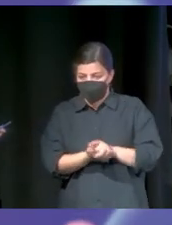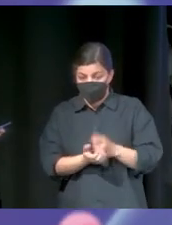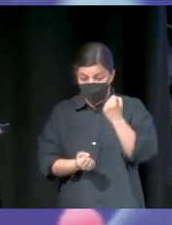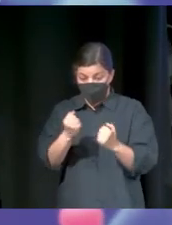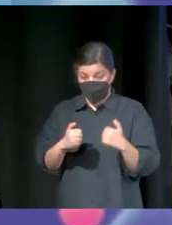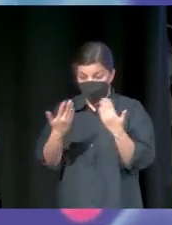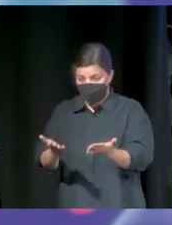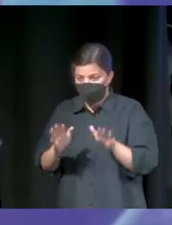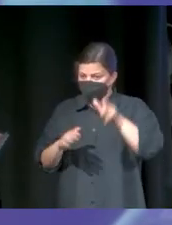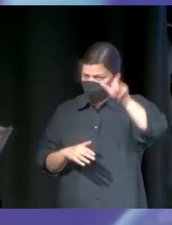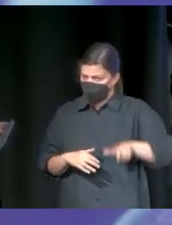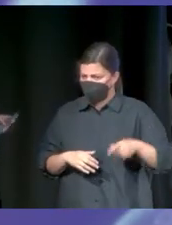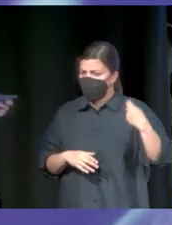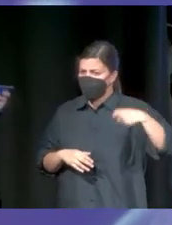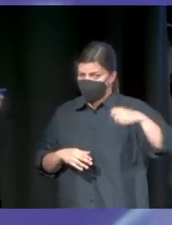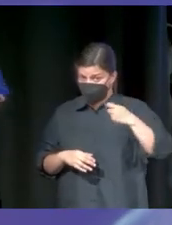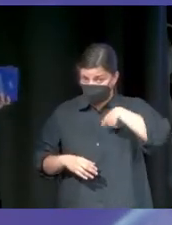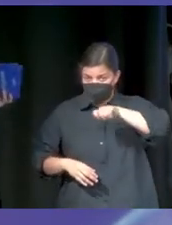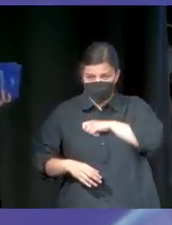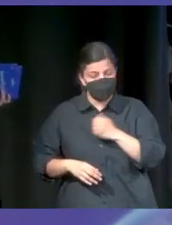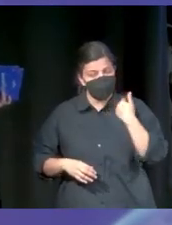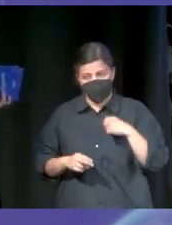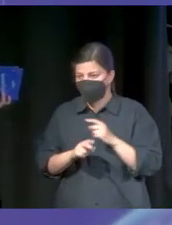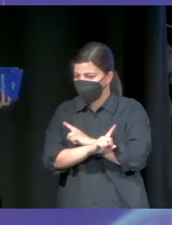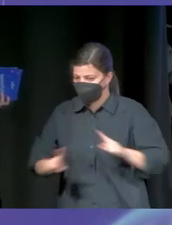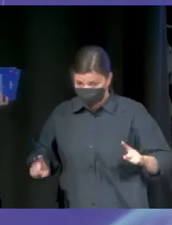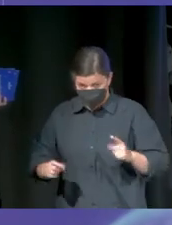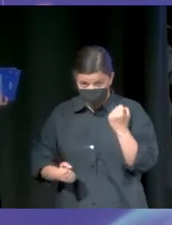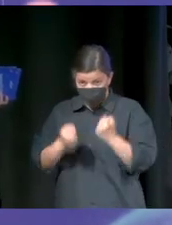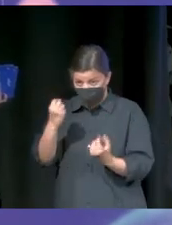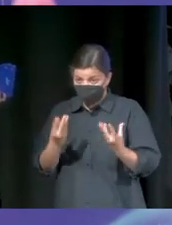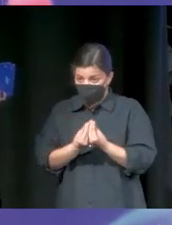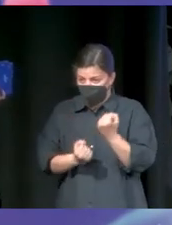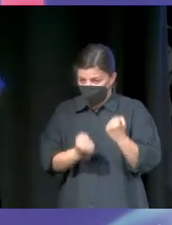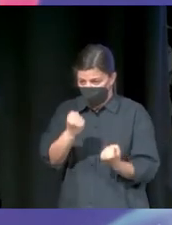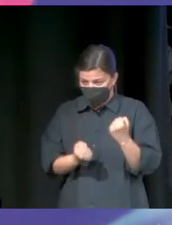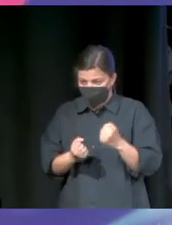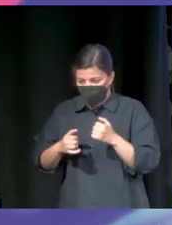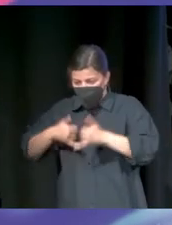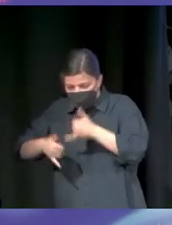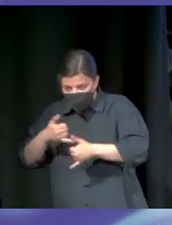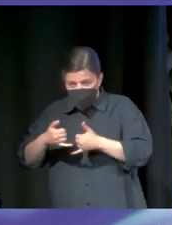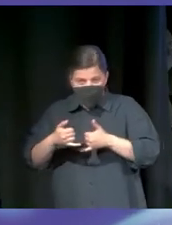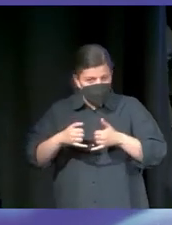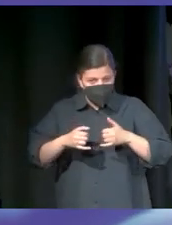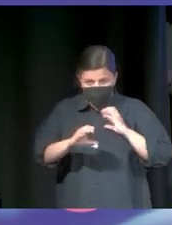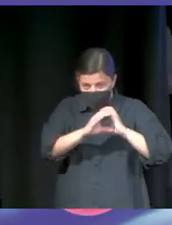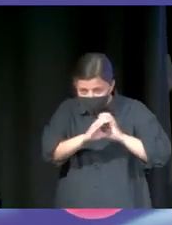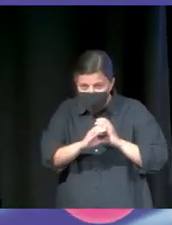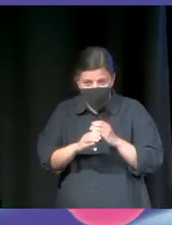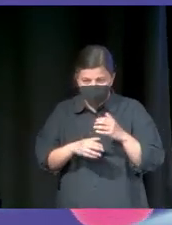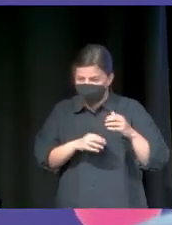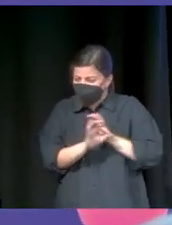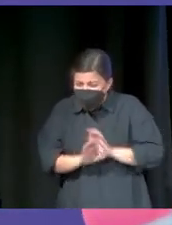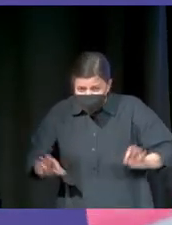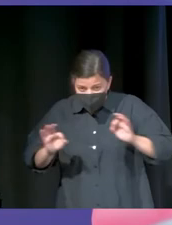coche. Pero el presidente o la presidenta de España ha prohibido los coches con volante. Y no hay guagua, ni bici, ni patinete. No me evitéis la pregunta. Y os pido que